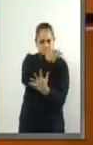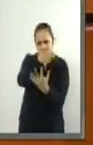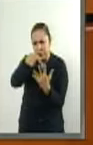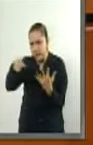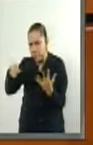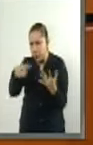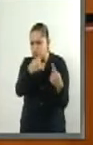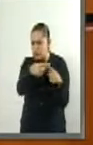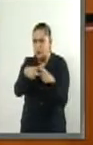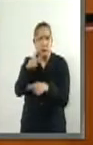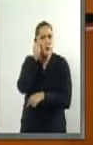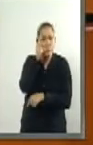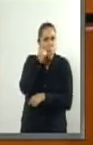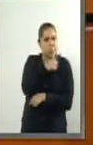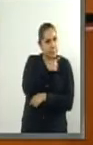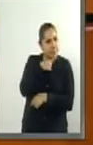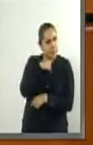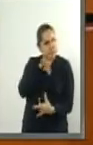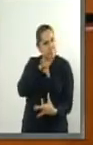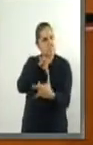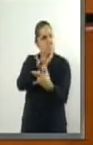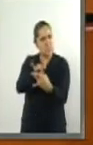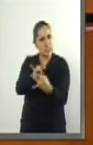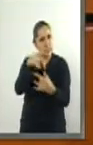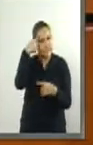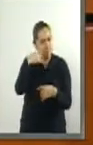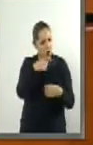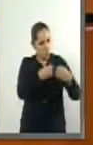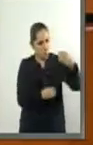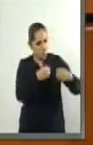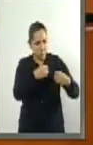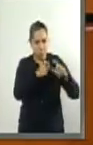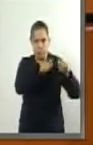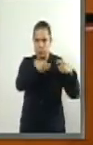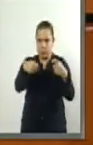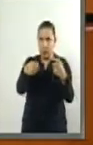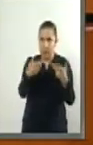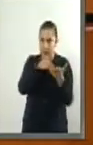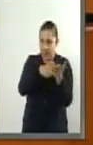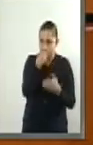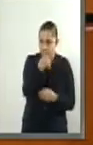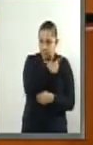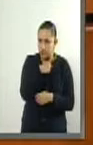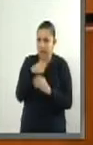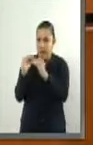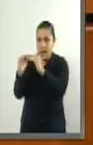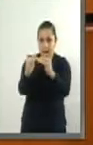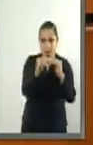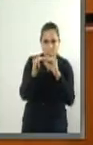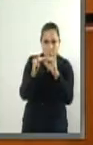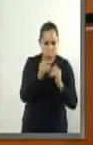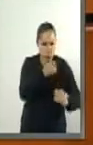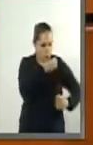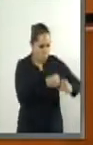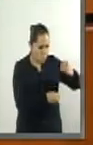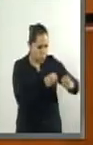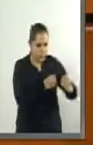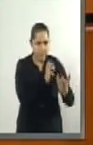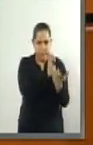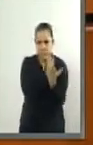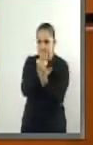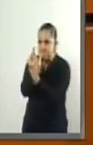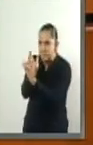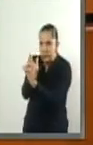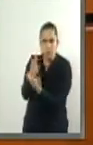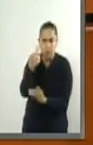ante la violación del principio de igualdad que debemos proteger los senadores del partido revolucionario